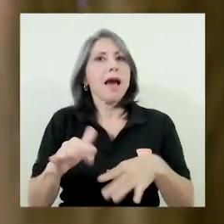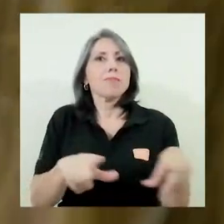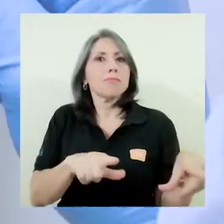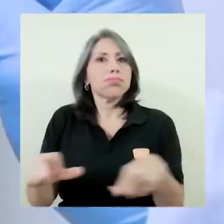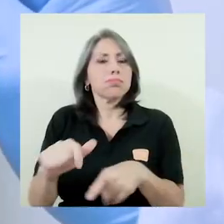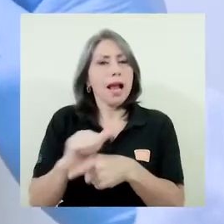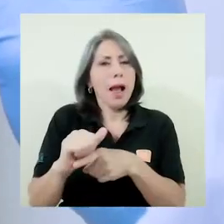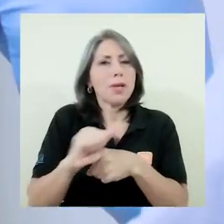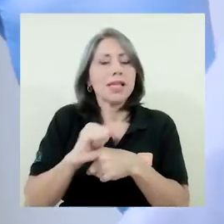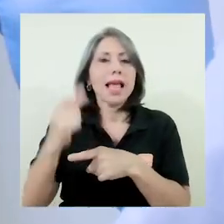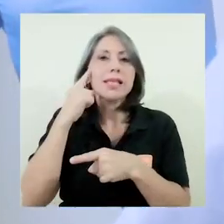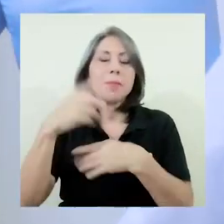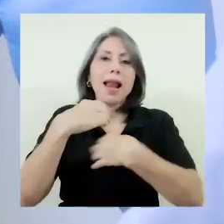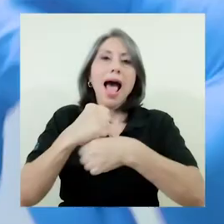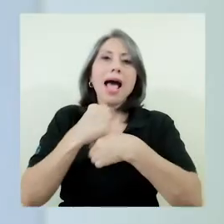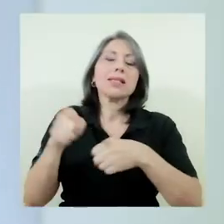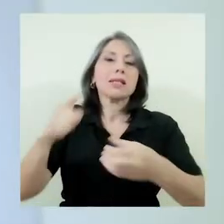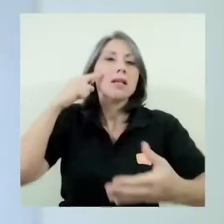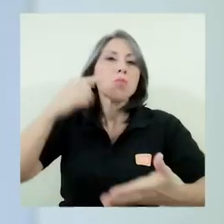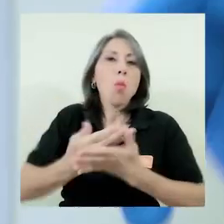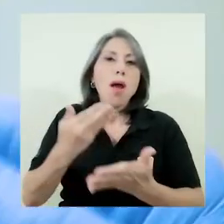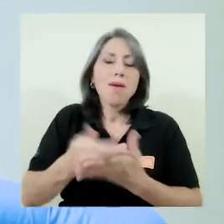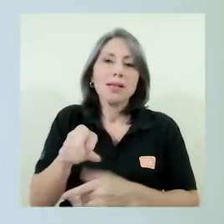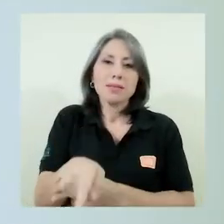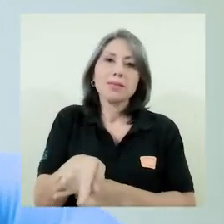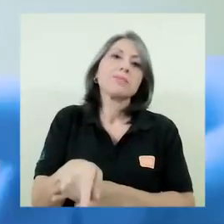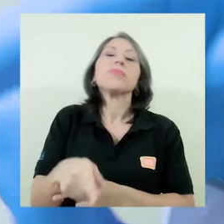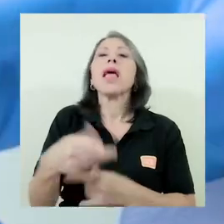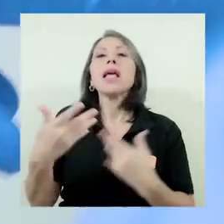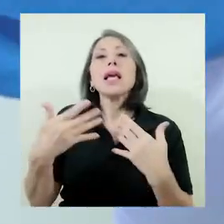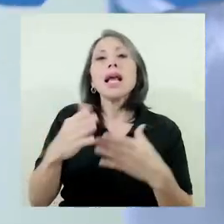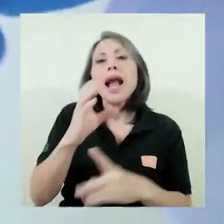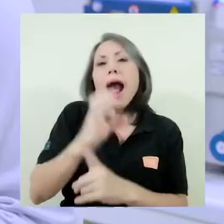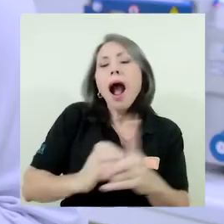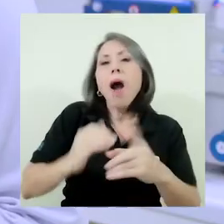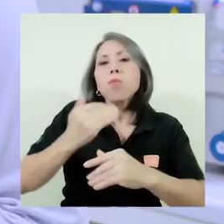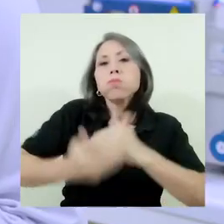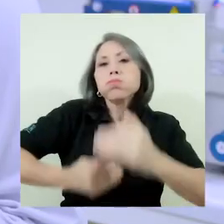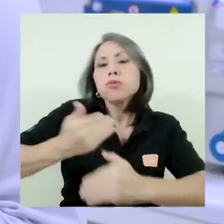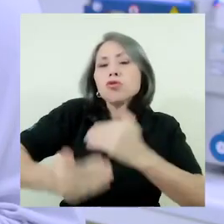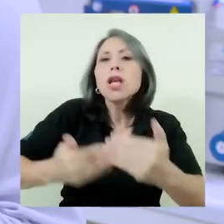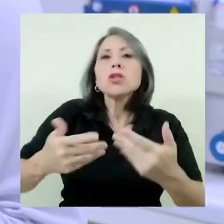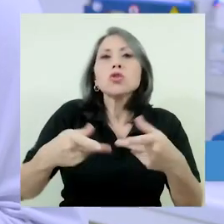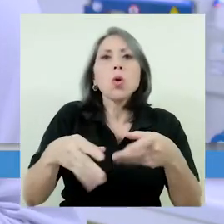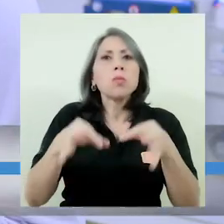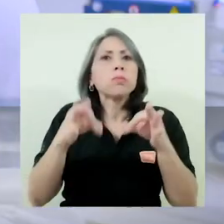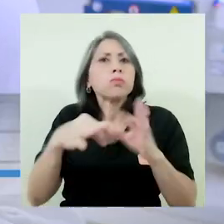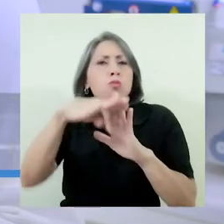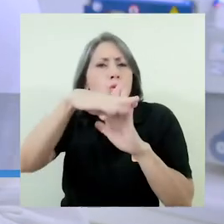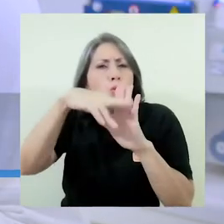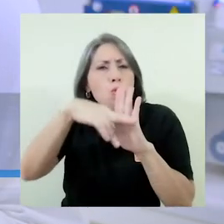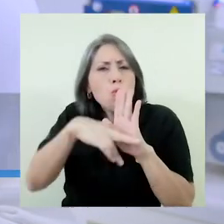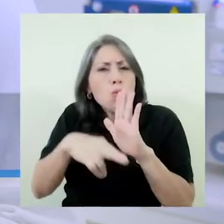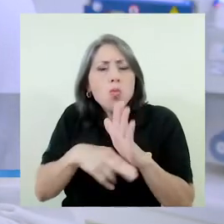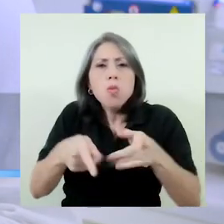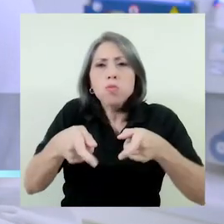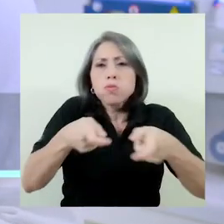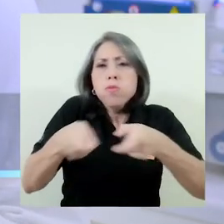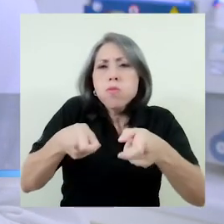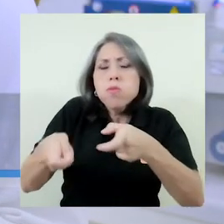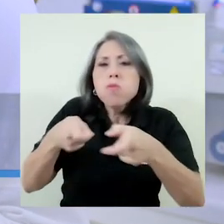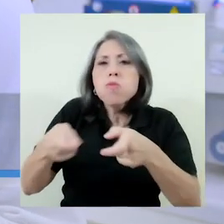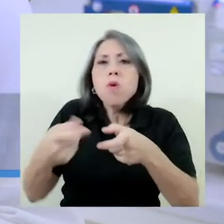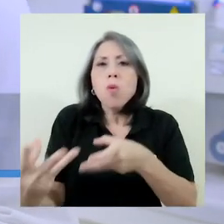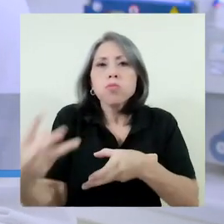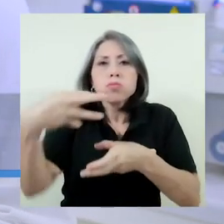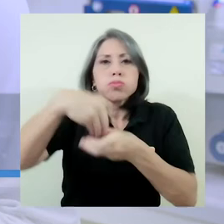realizar estas pruebas de NADS. Cada proceso está controlado bajo estrictas normas, en las cuales incluimos